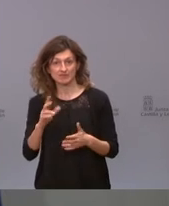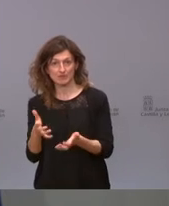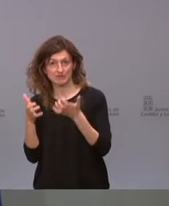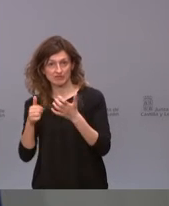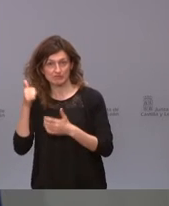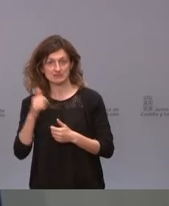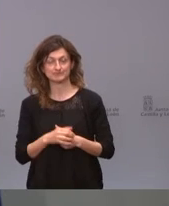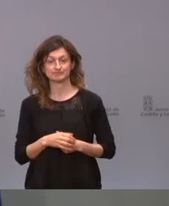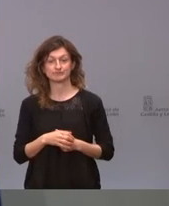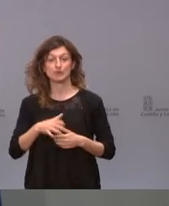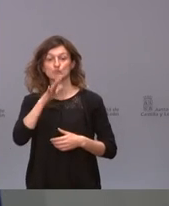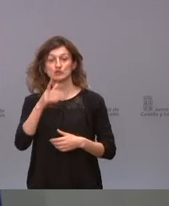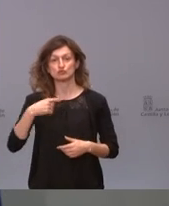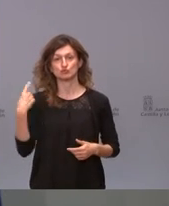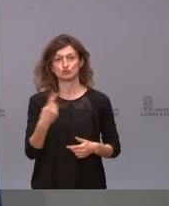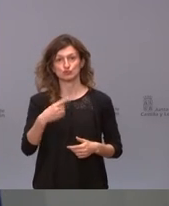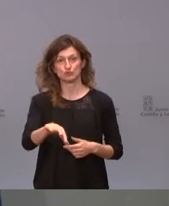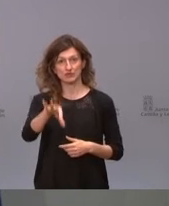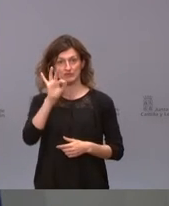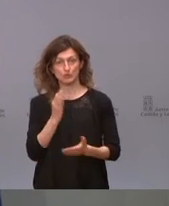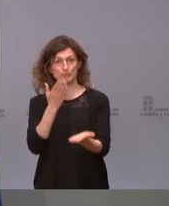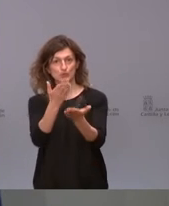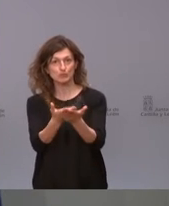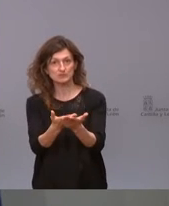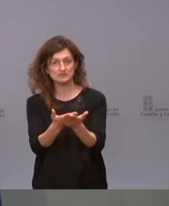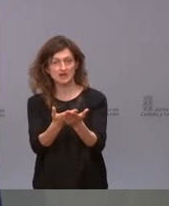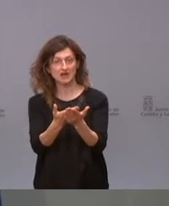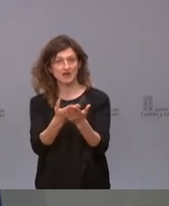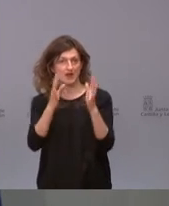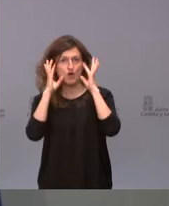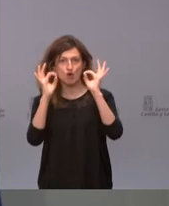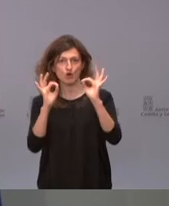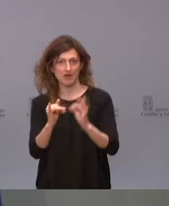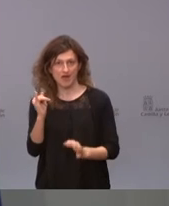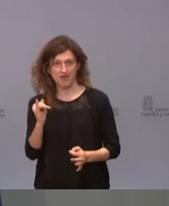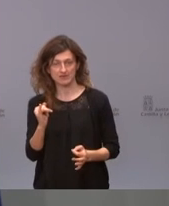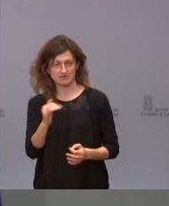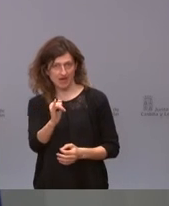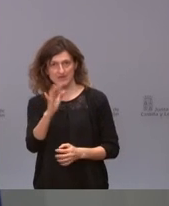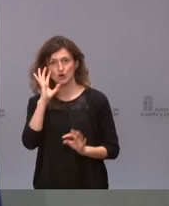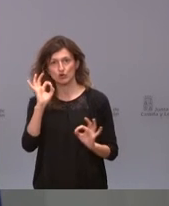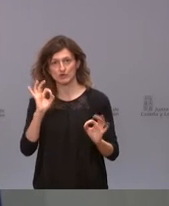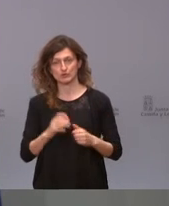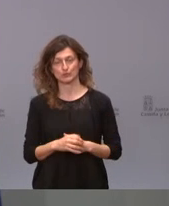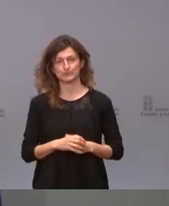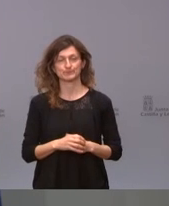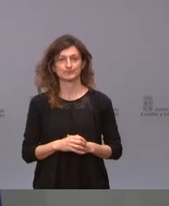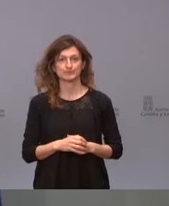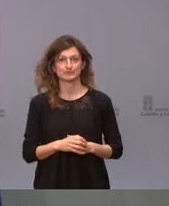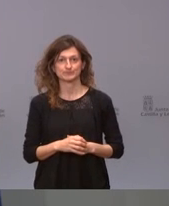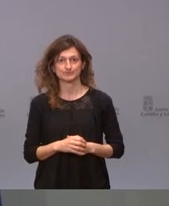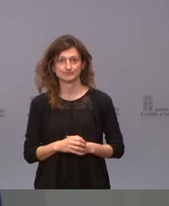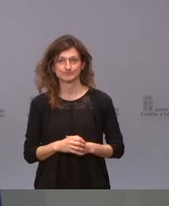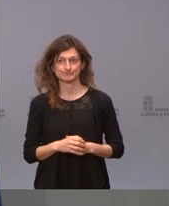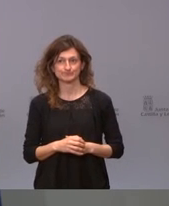nuestra decisión y nuestra propuesta estaba cargada de lógica y está cargada de lógica de lógica